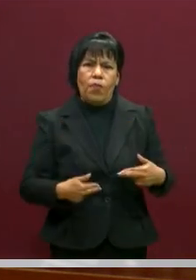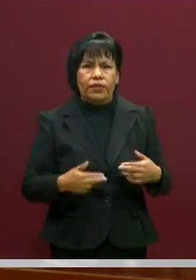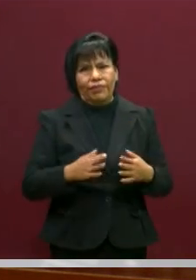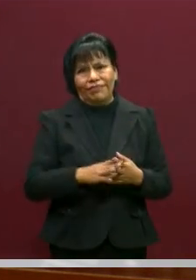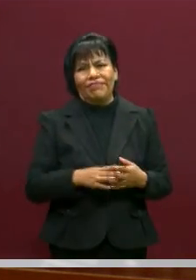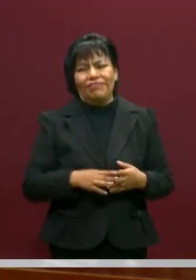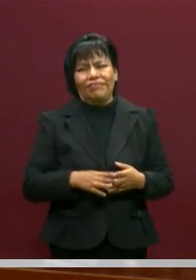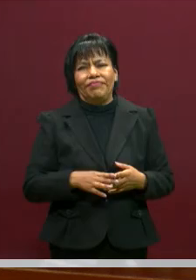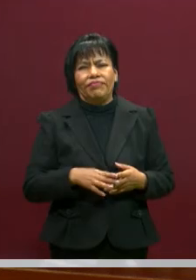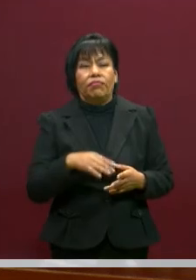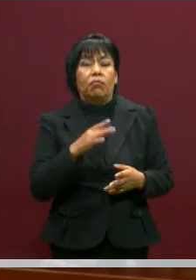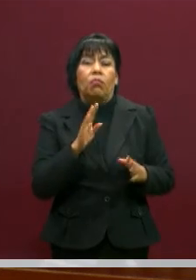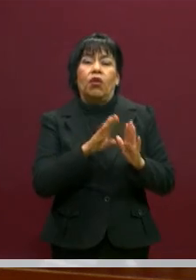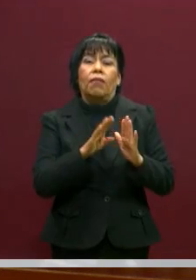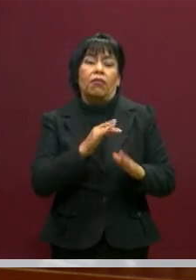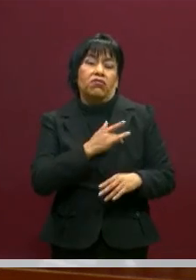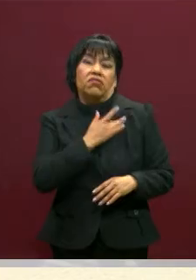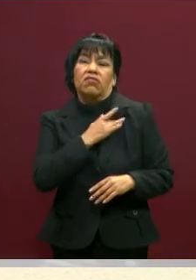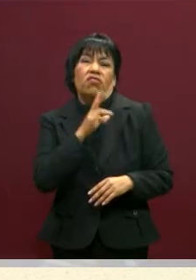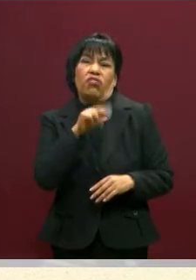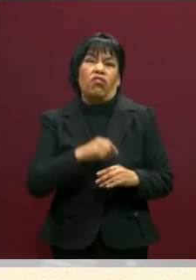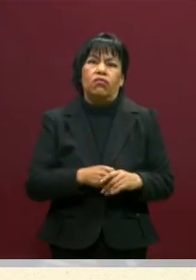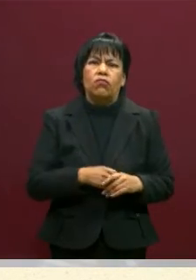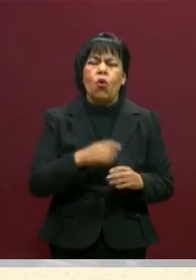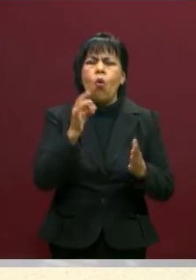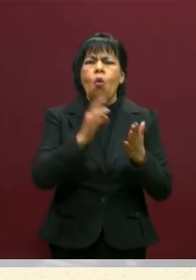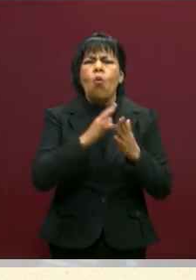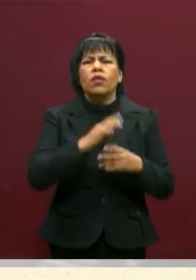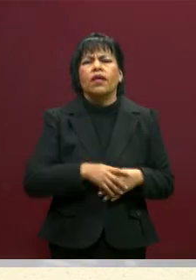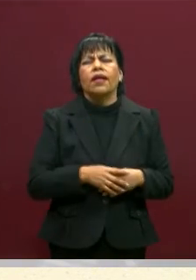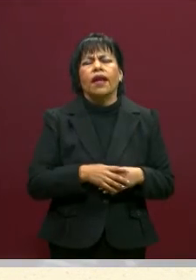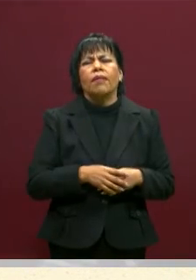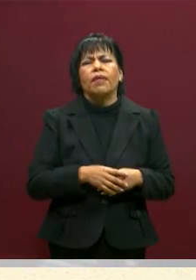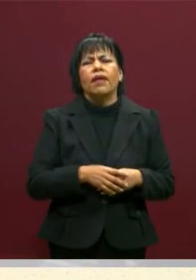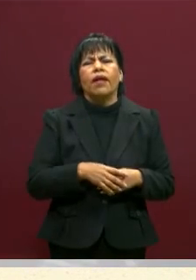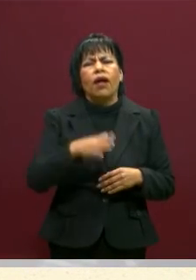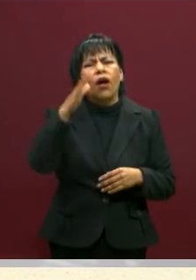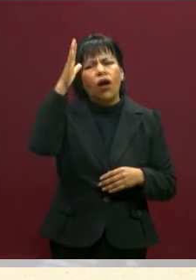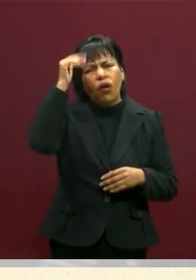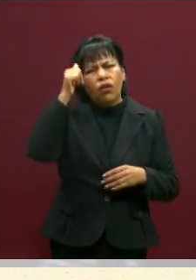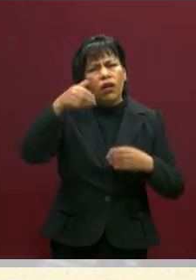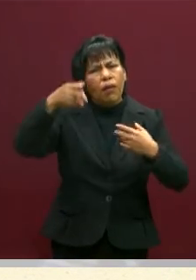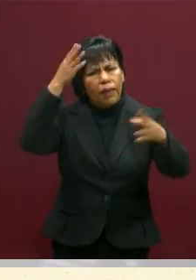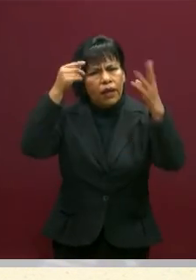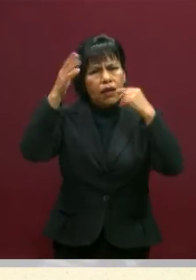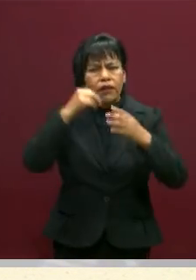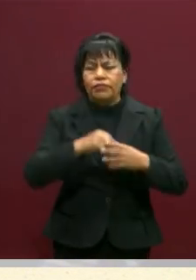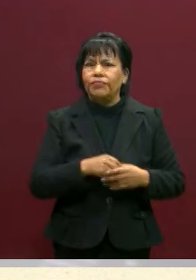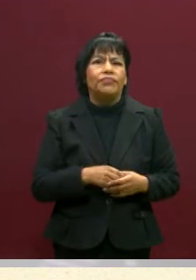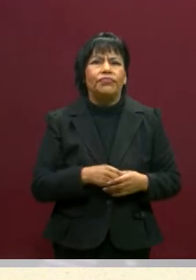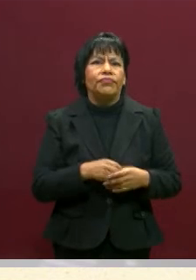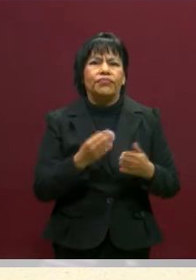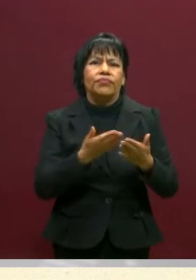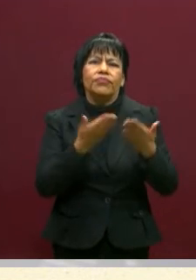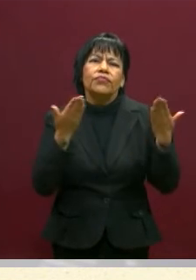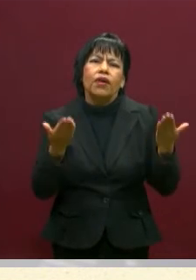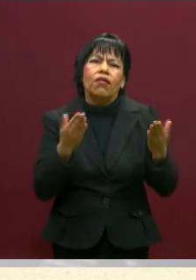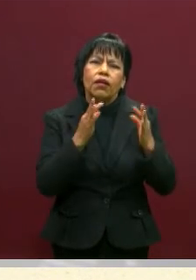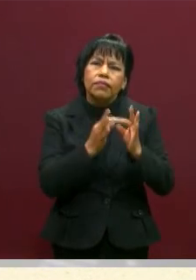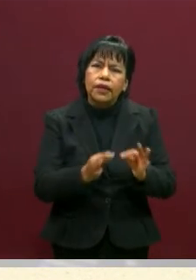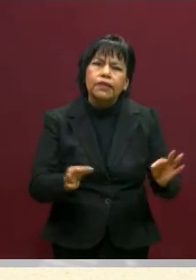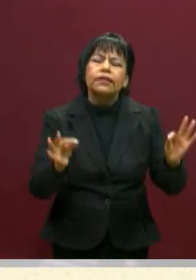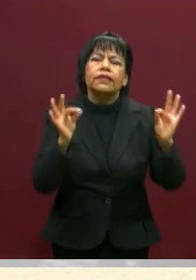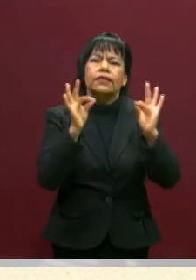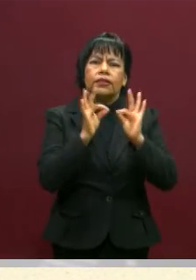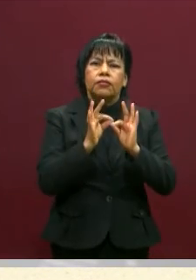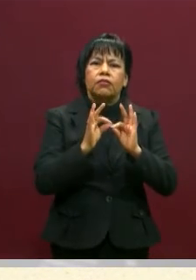No, no, no, los sentimientos no tienen que entrar, solamente la razón objetiva. Y no, porque en esencia hay que recuperar lo que